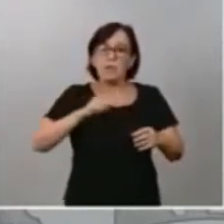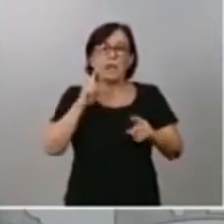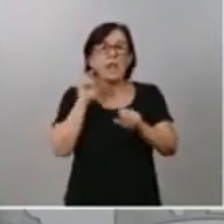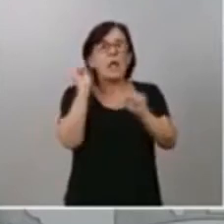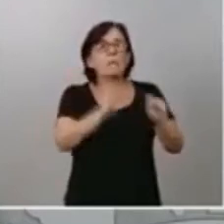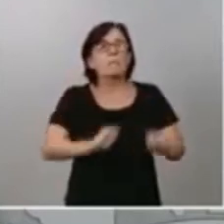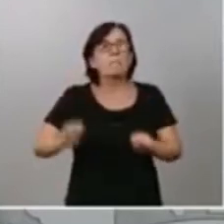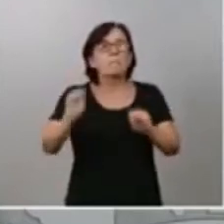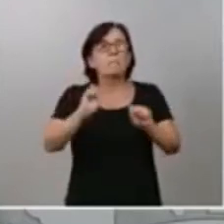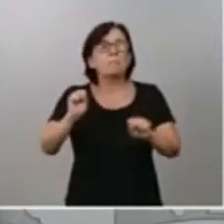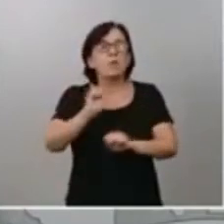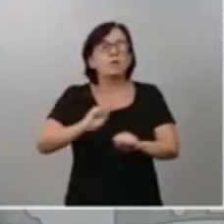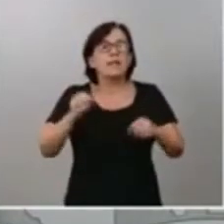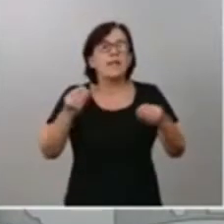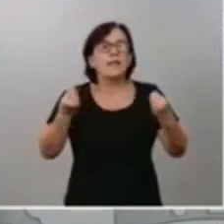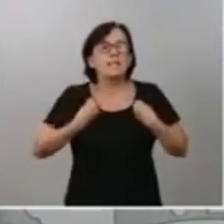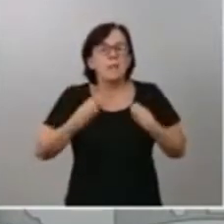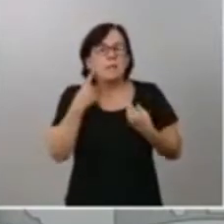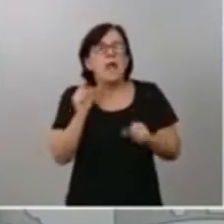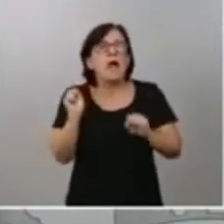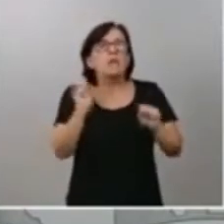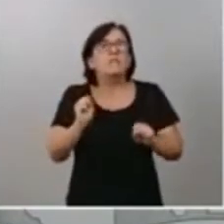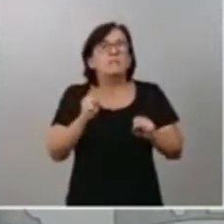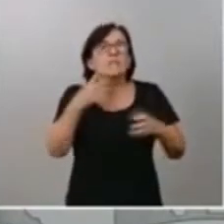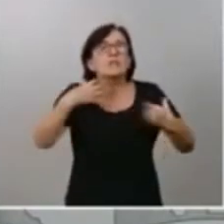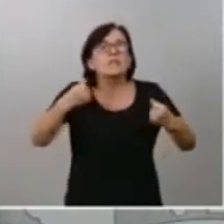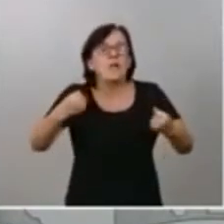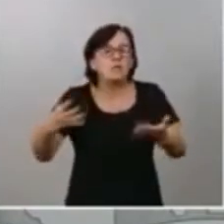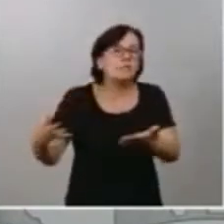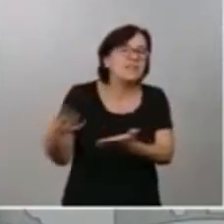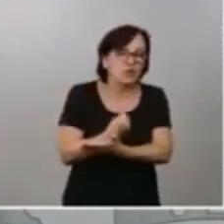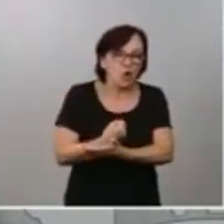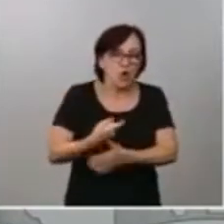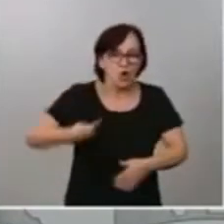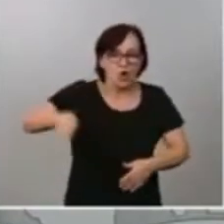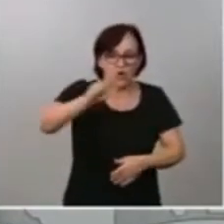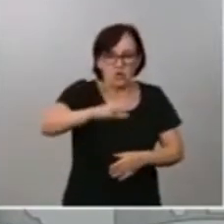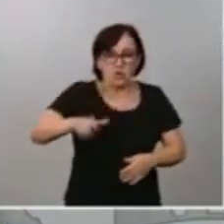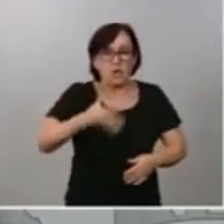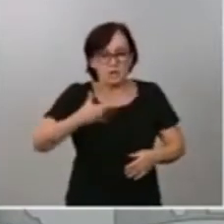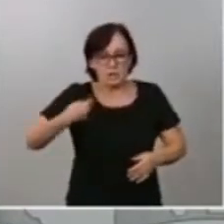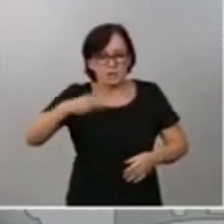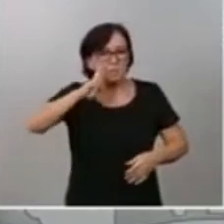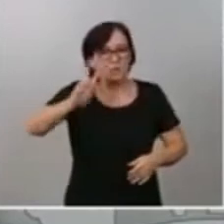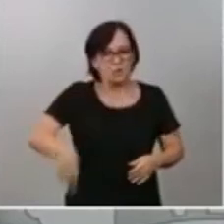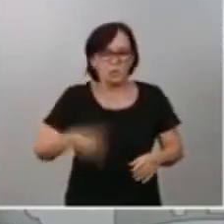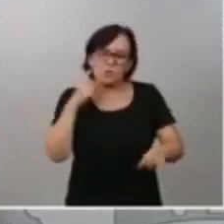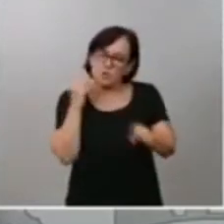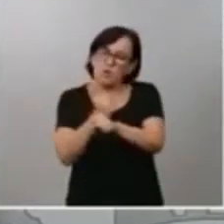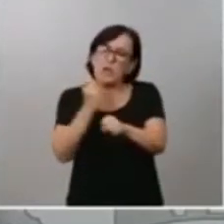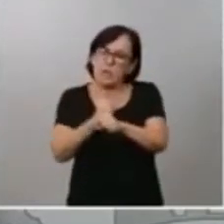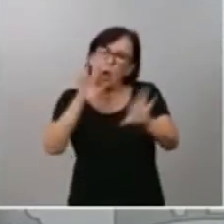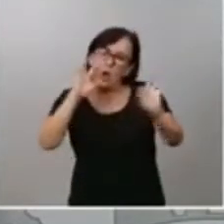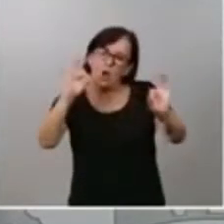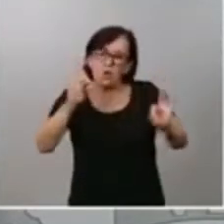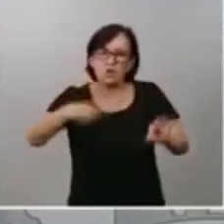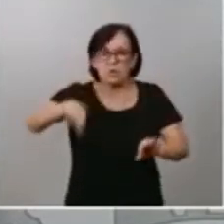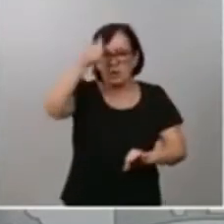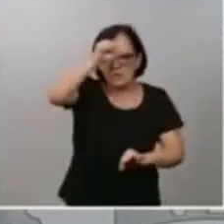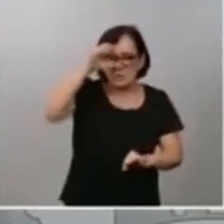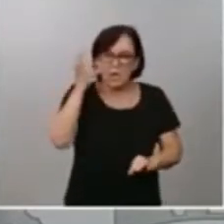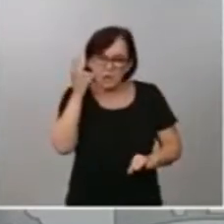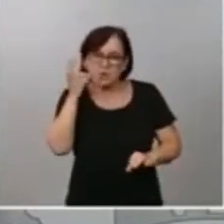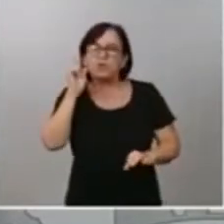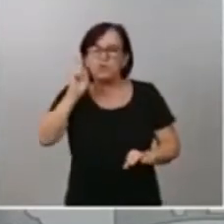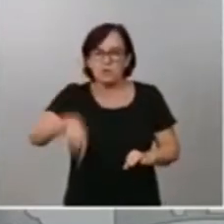para defender la salud de todos. Y yo quiero reconocer, lógicamente, el trabajo de ellos, de ellas y también de